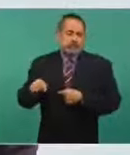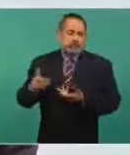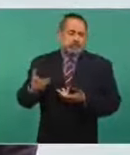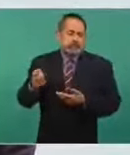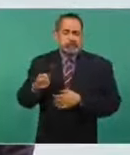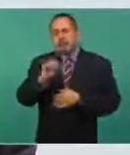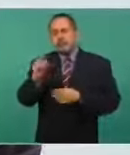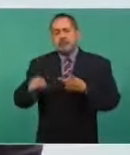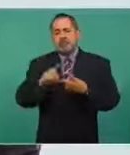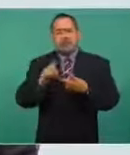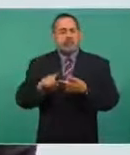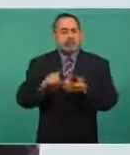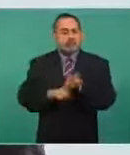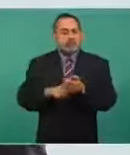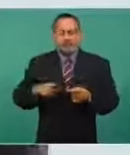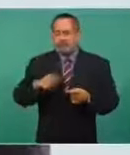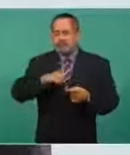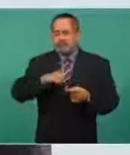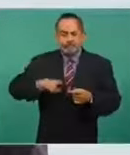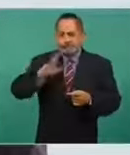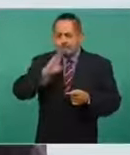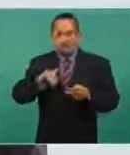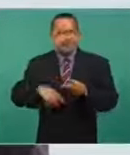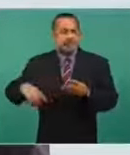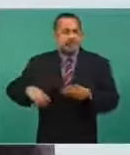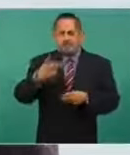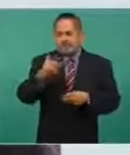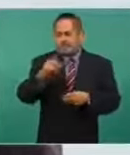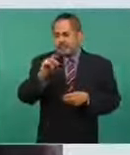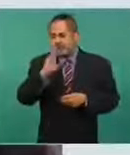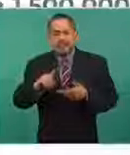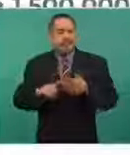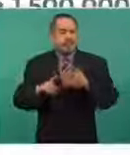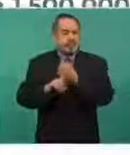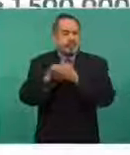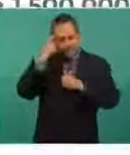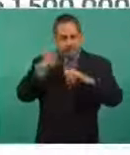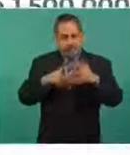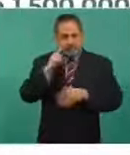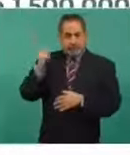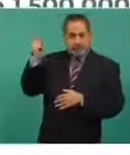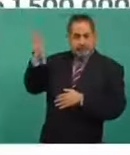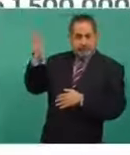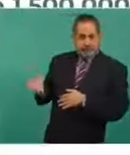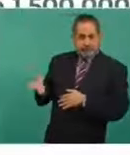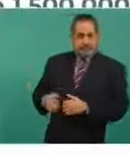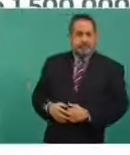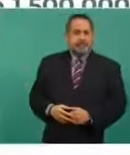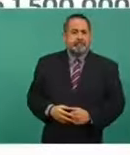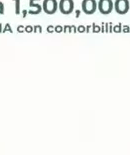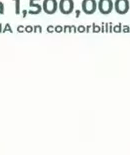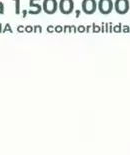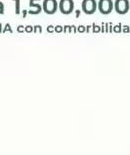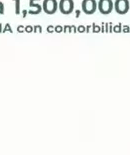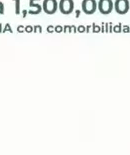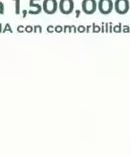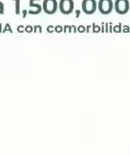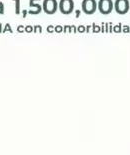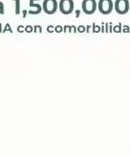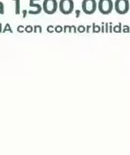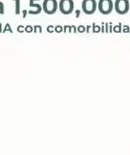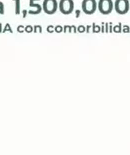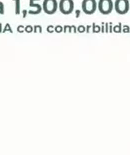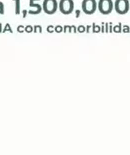orgánica, como la insuficiencia renal, insuficiencia del hígado, trastornos digestivos, enfermedades neurológicas, algunas enfermedades congénitas o